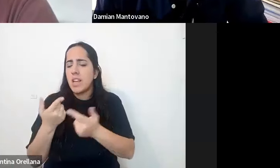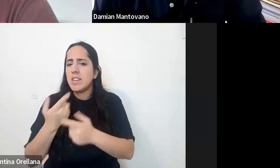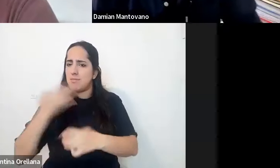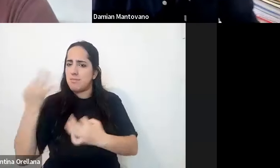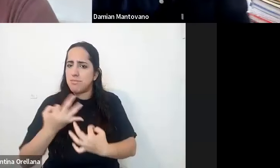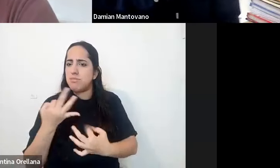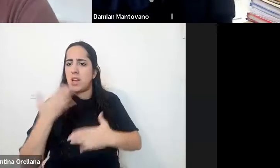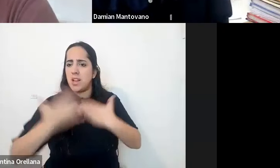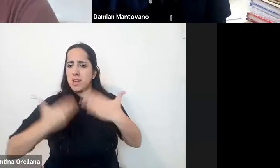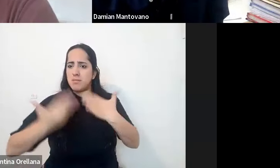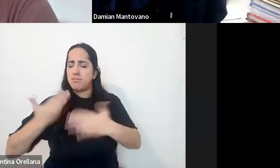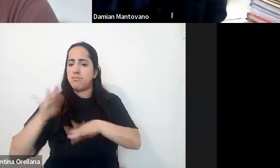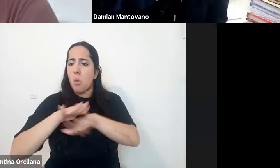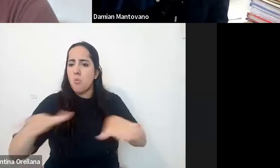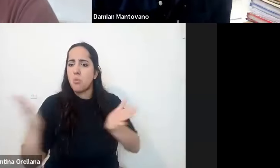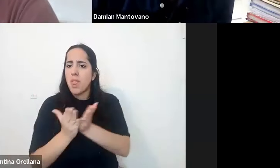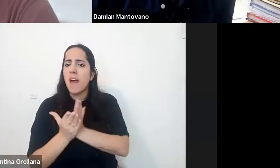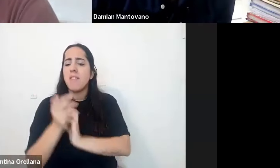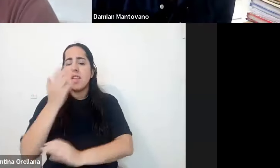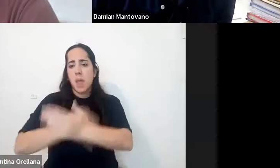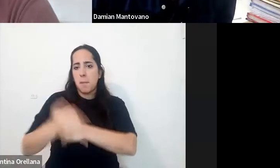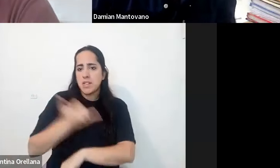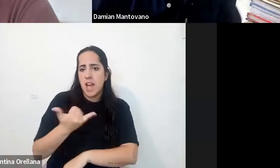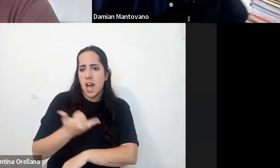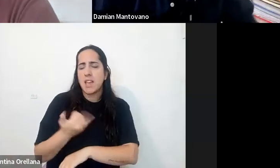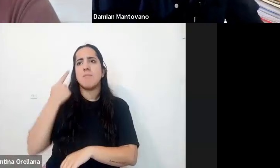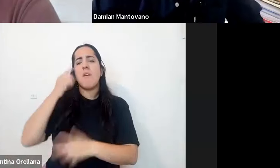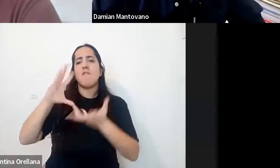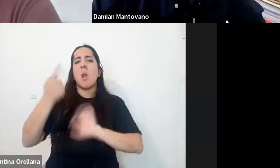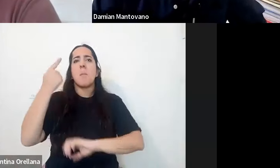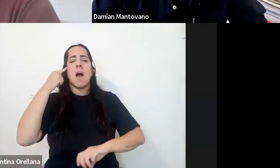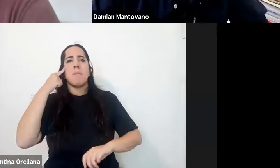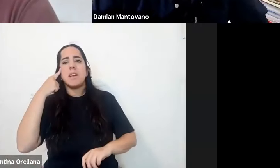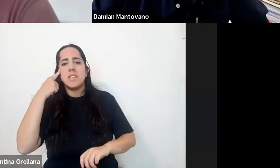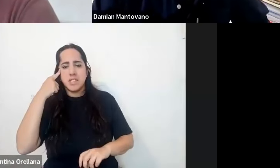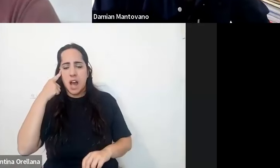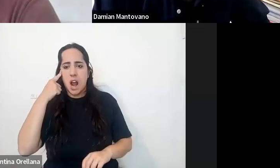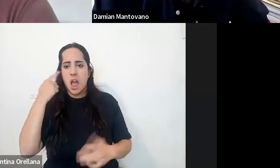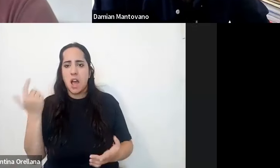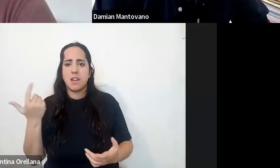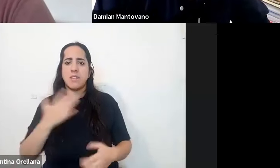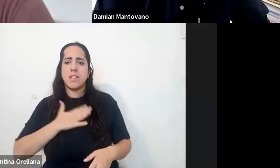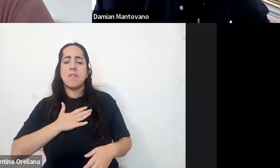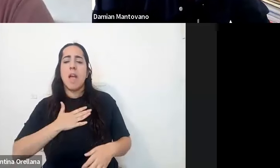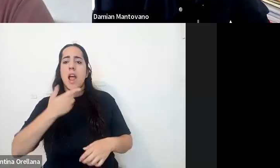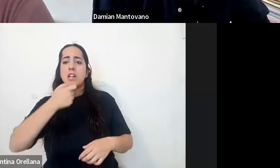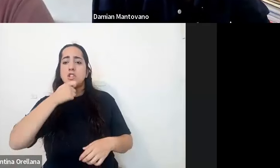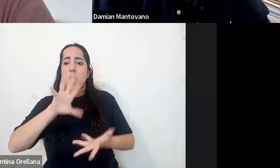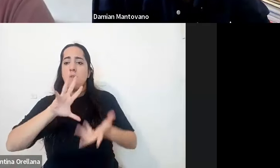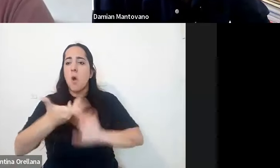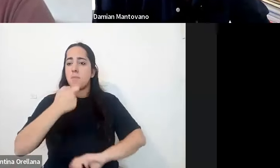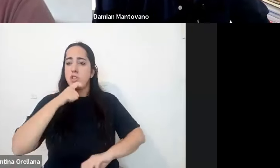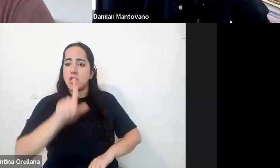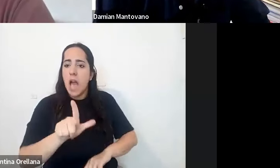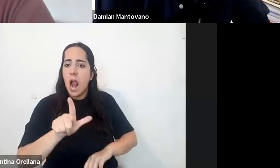educativa de estudiantes con discapacidad desde una mirada propia del modelo social alejándose cada